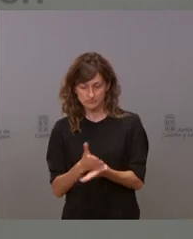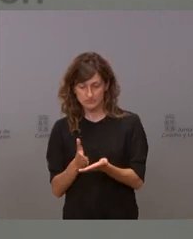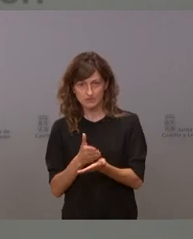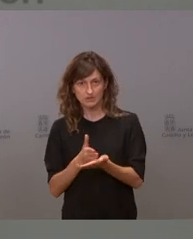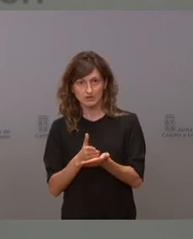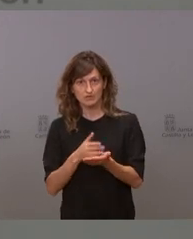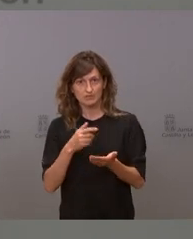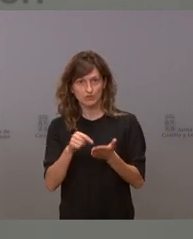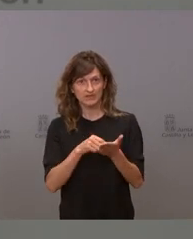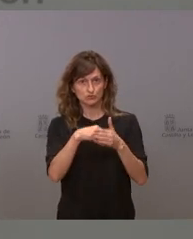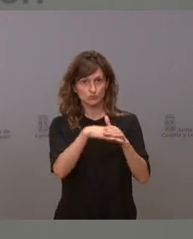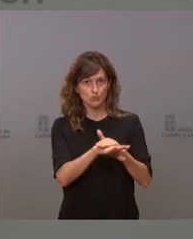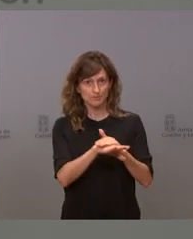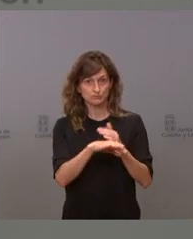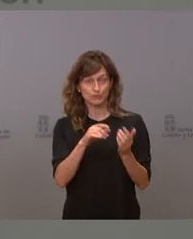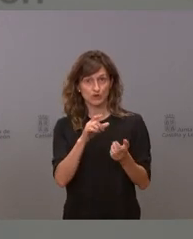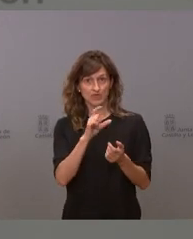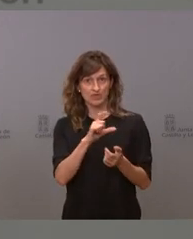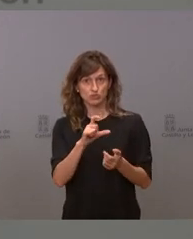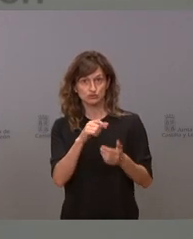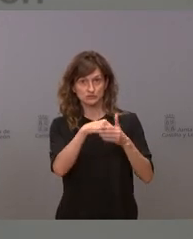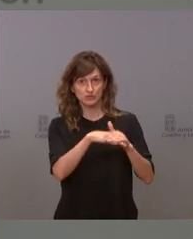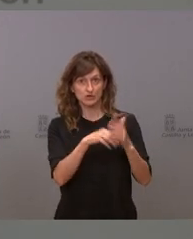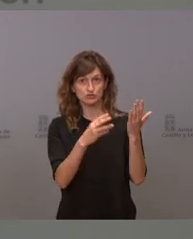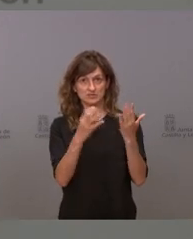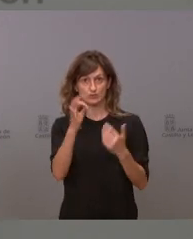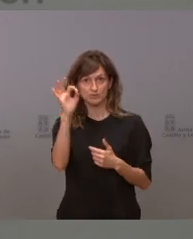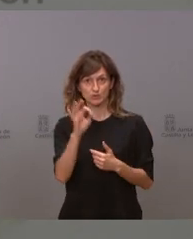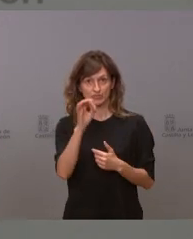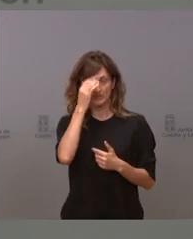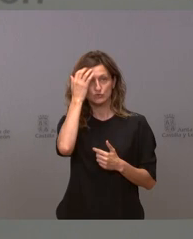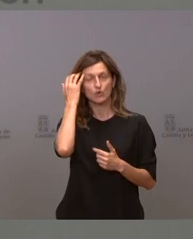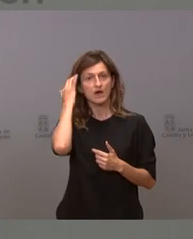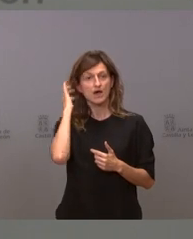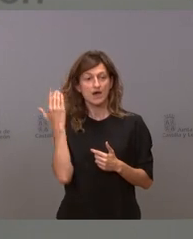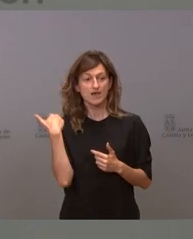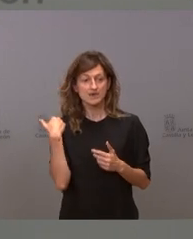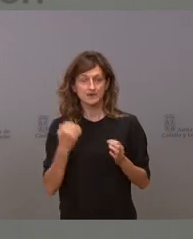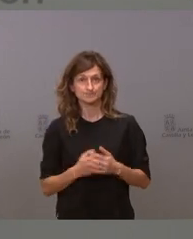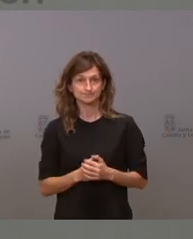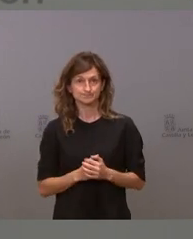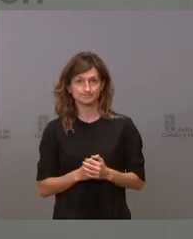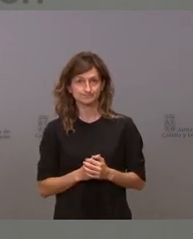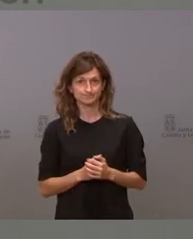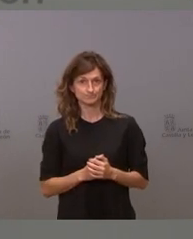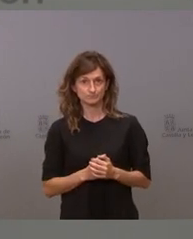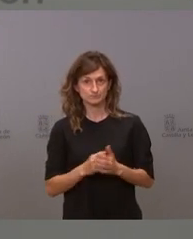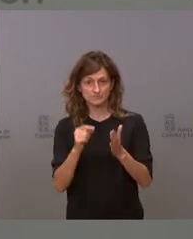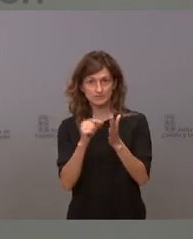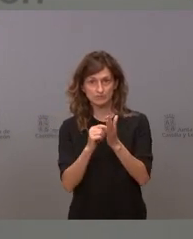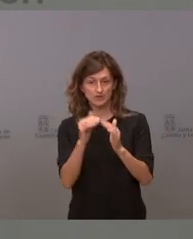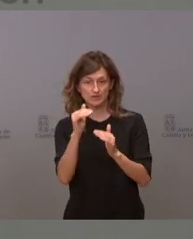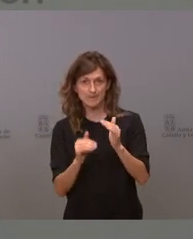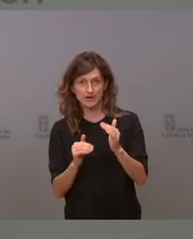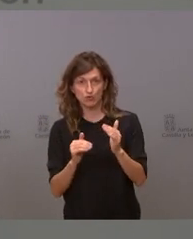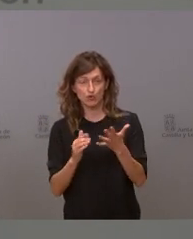guardamos o reservamos dosis estamos en el 89% sabemos ayer cómo están punto arriba punto abajo